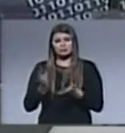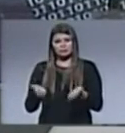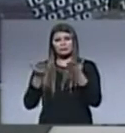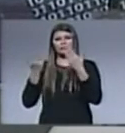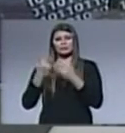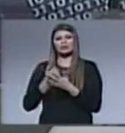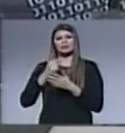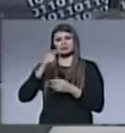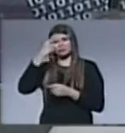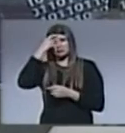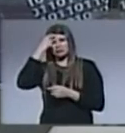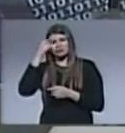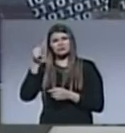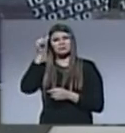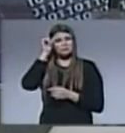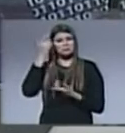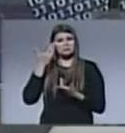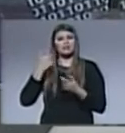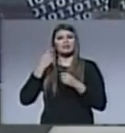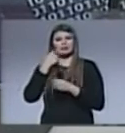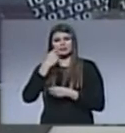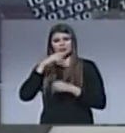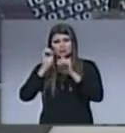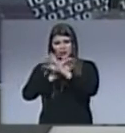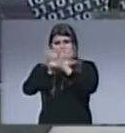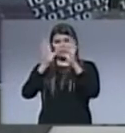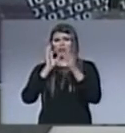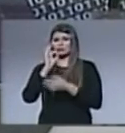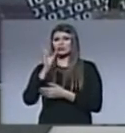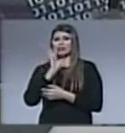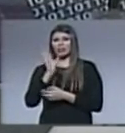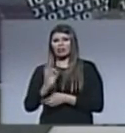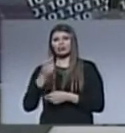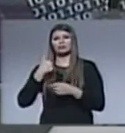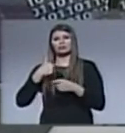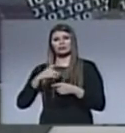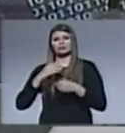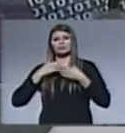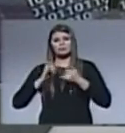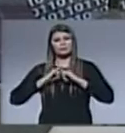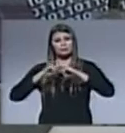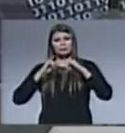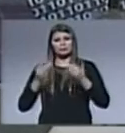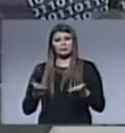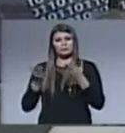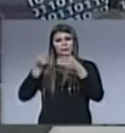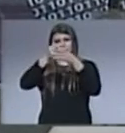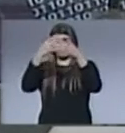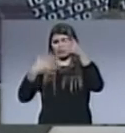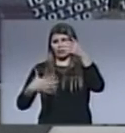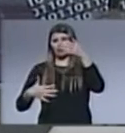judeo-cristianos. Debe con claridad y sin pedir disculpas promover aquellos valores